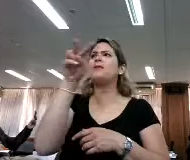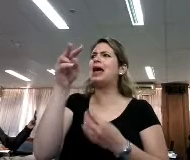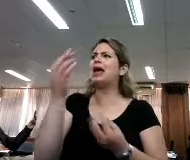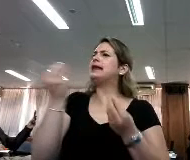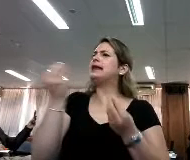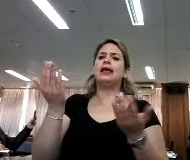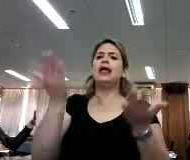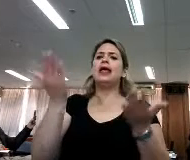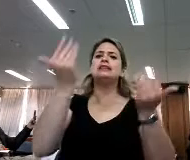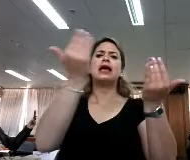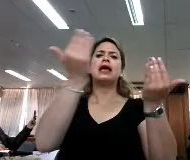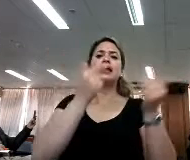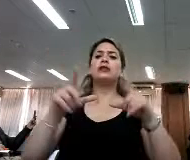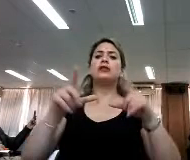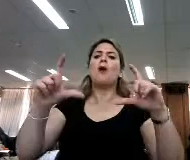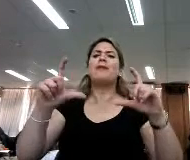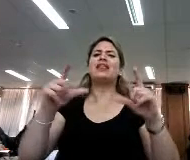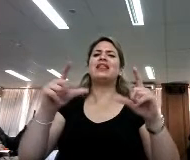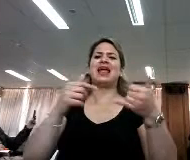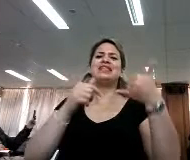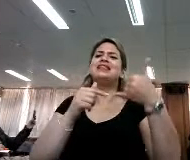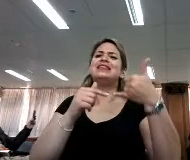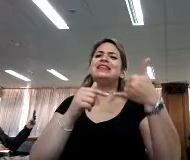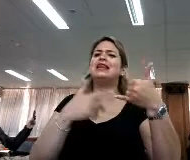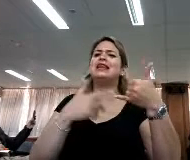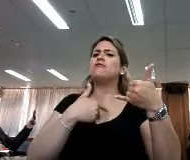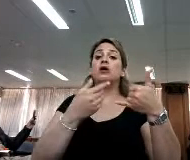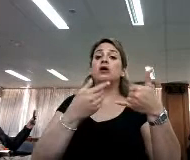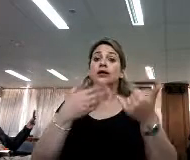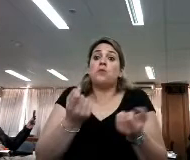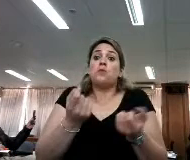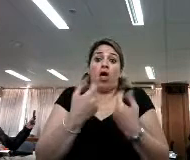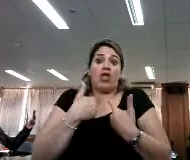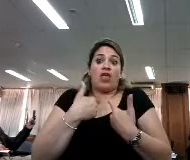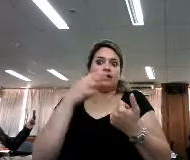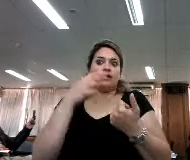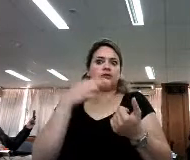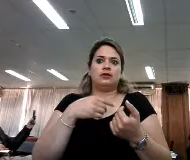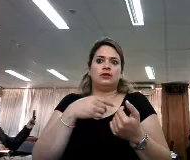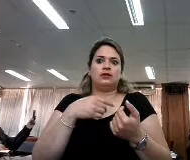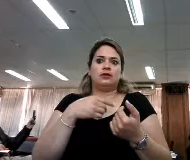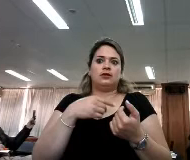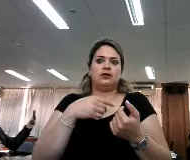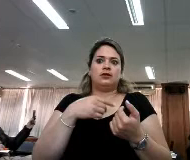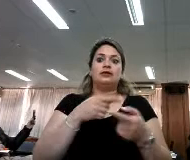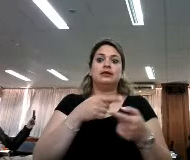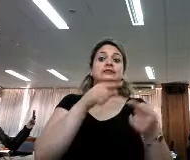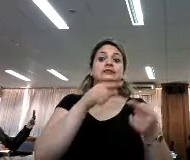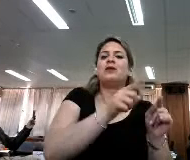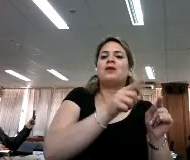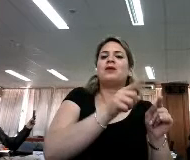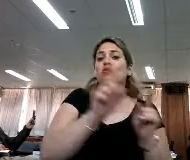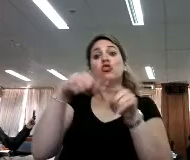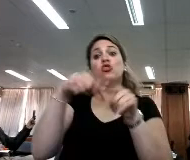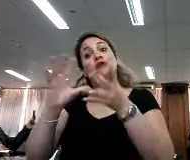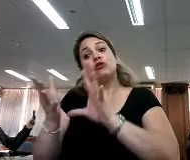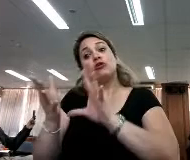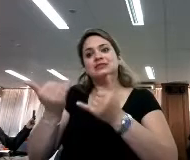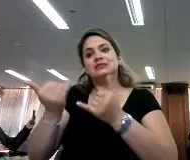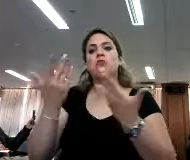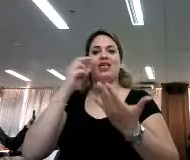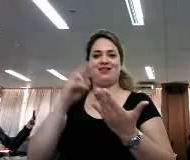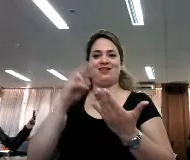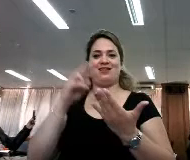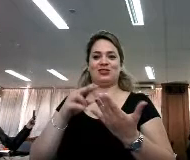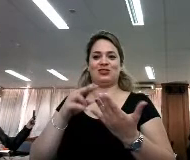dando estas pantallas, qué nos puede permitir que sea un lector, no le llegue por un lado, bueno efectivamente le llegue por el otro, a eso es a lo que tenemos